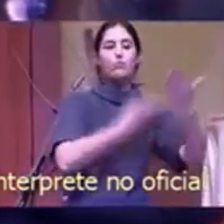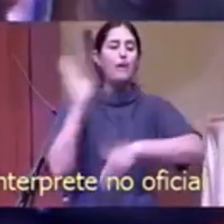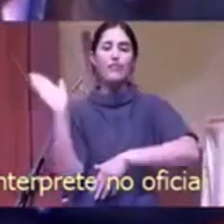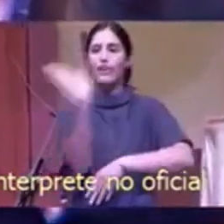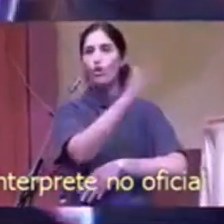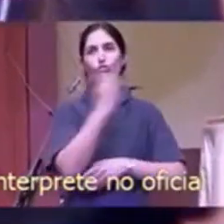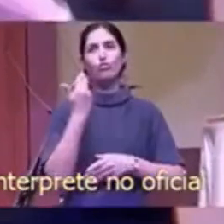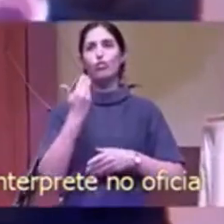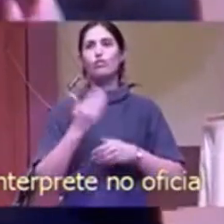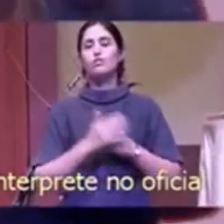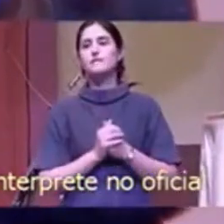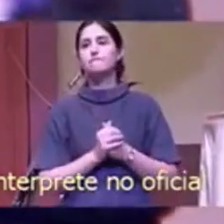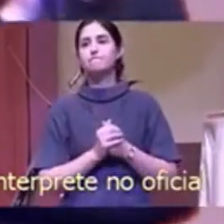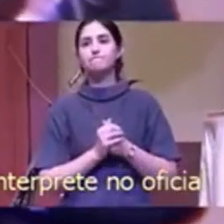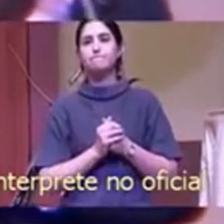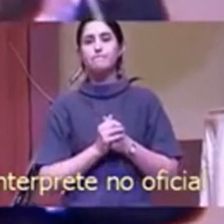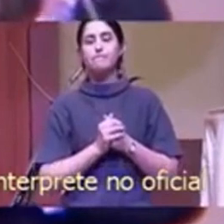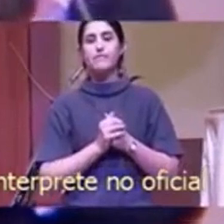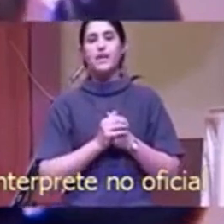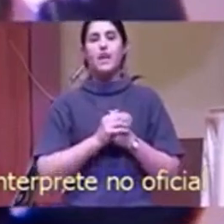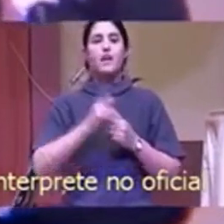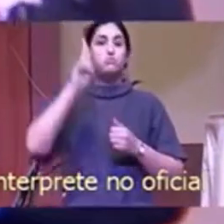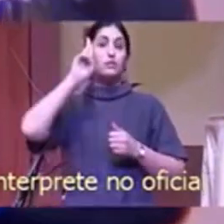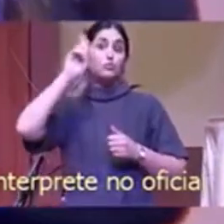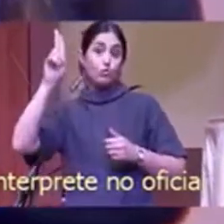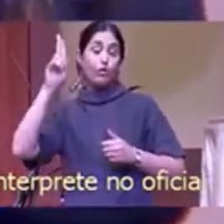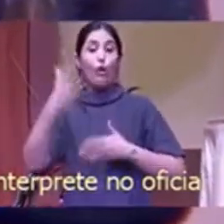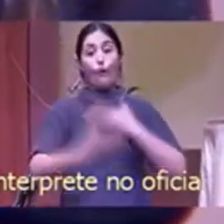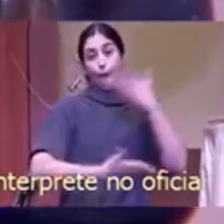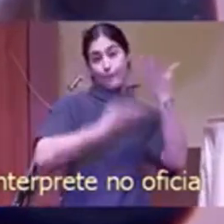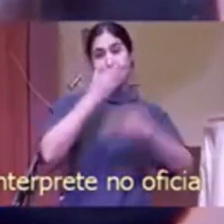Y es un profundo honor estar en la presencia de su pastor.